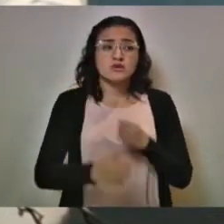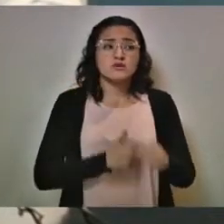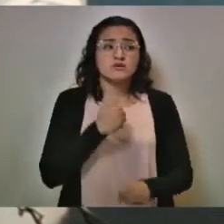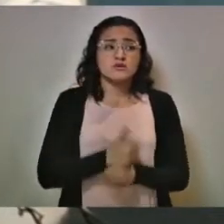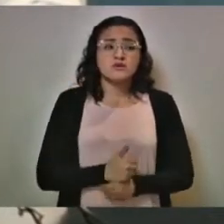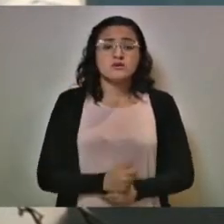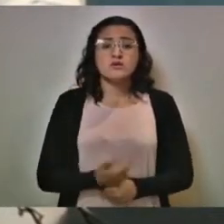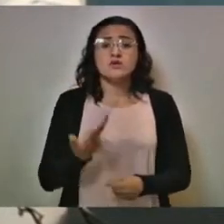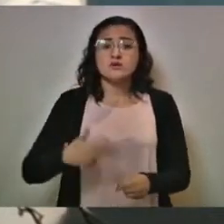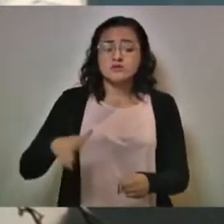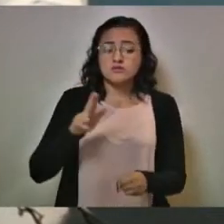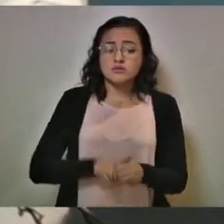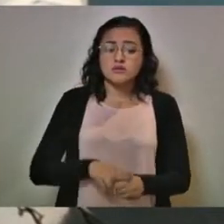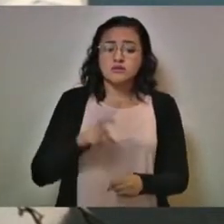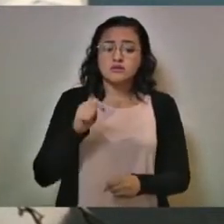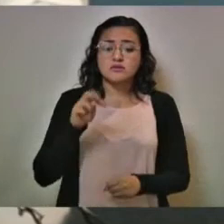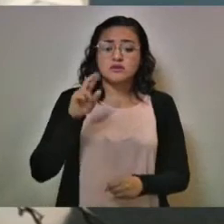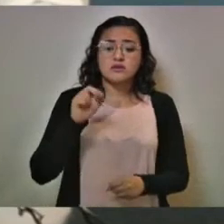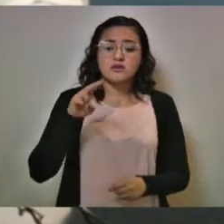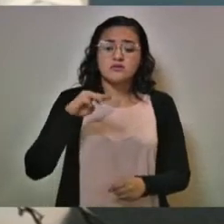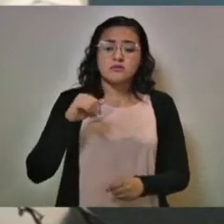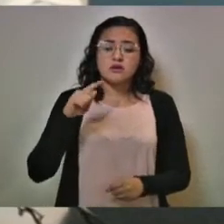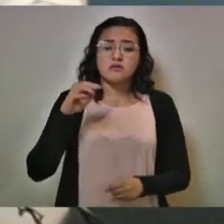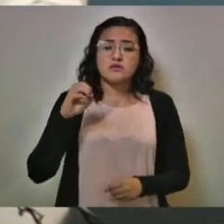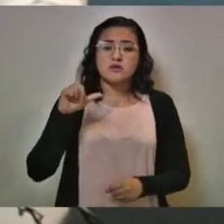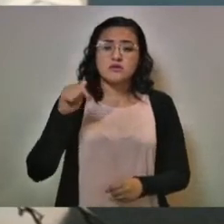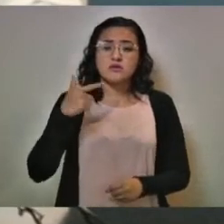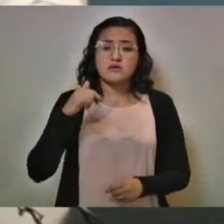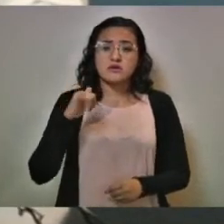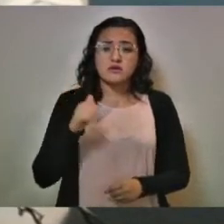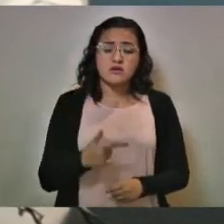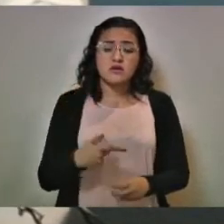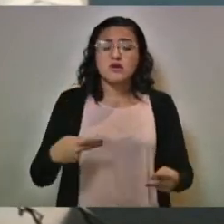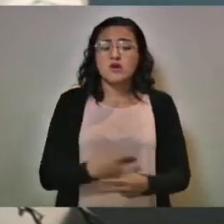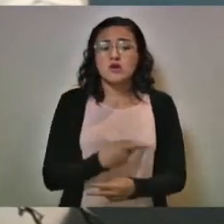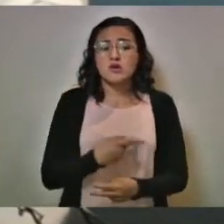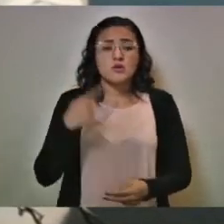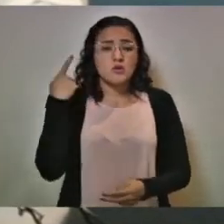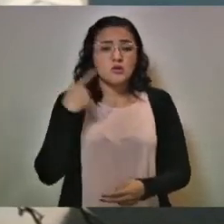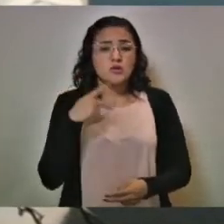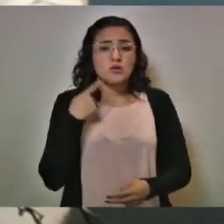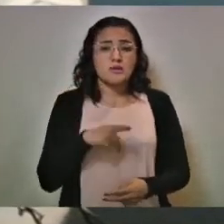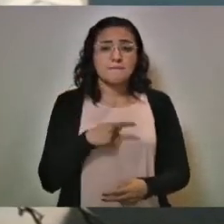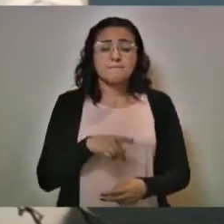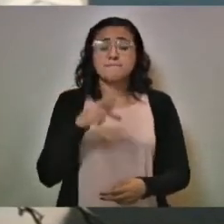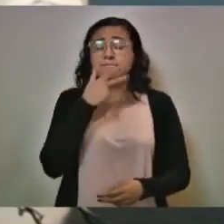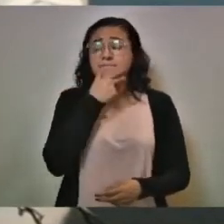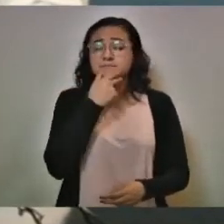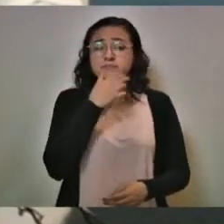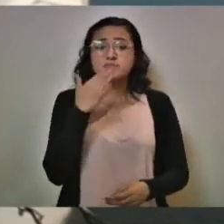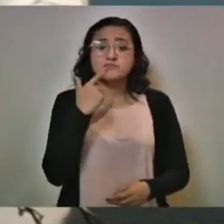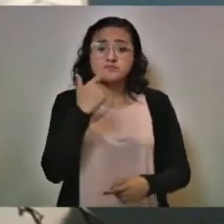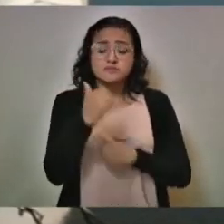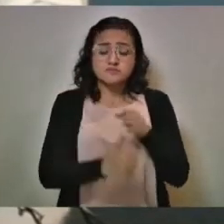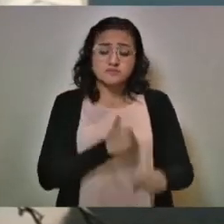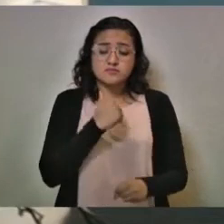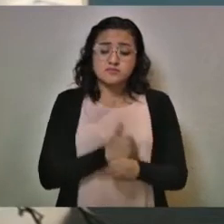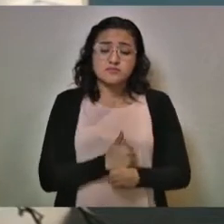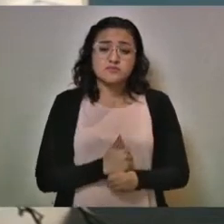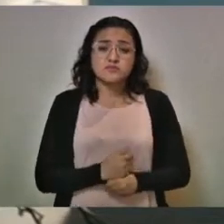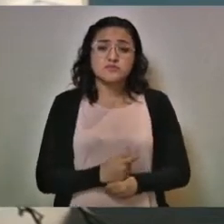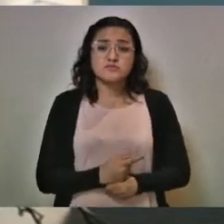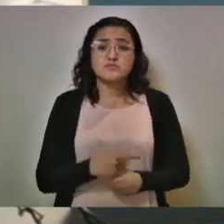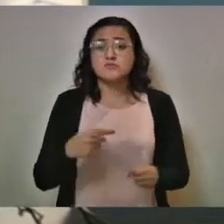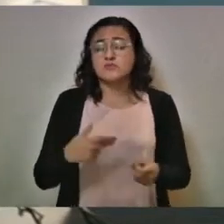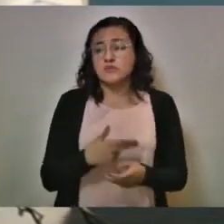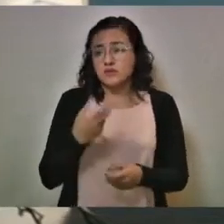En el hospital de Traumatología y Ortopedia, residente de Puebla, masculino de 57 años. En el hospital de